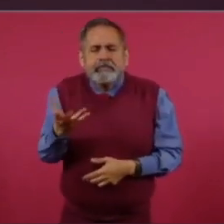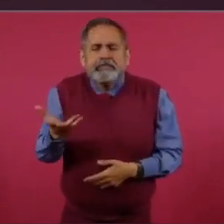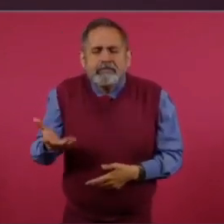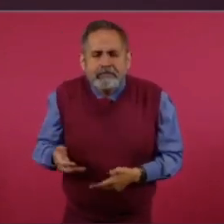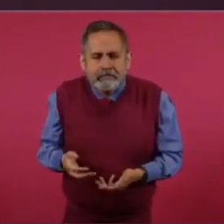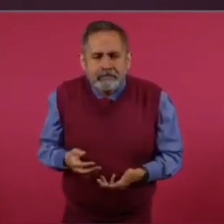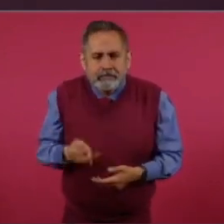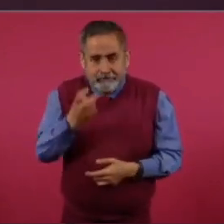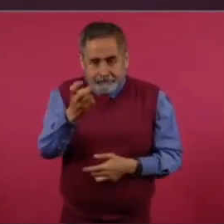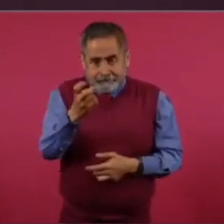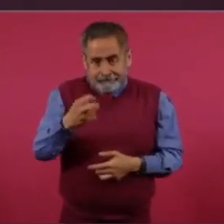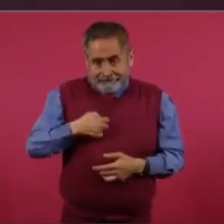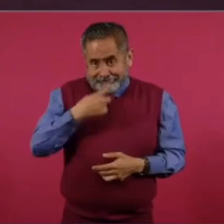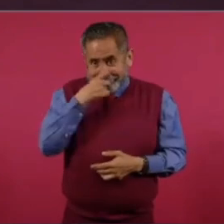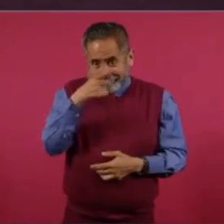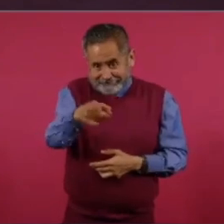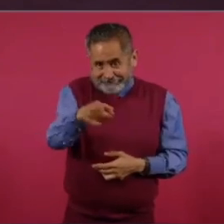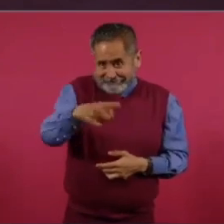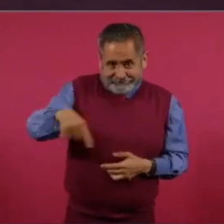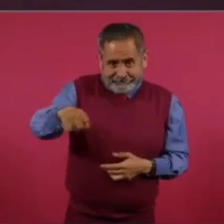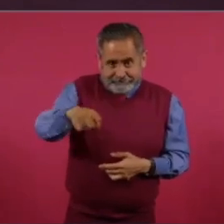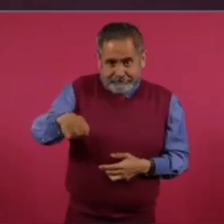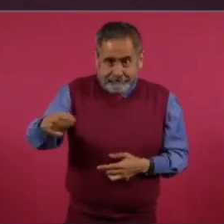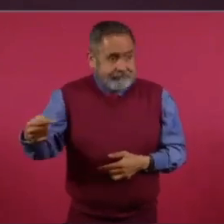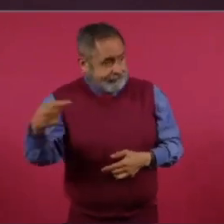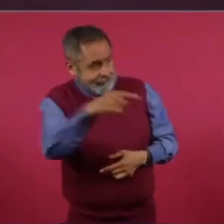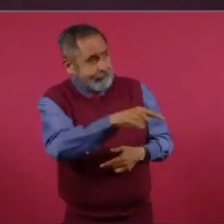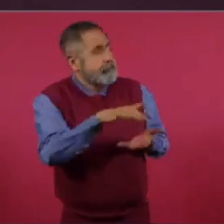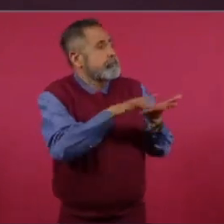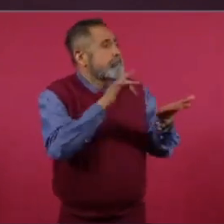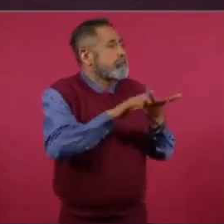Por eso les decía que da nota.